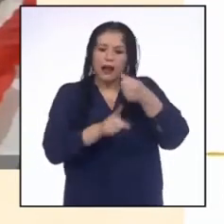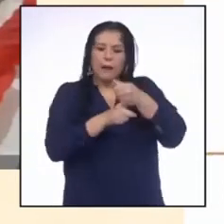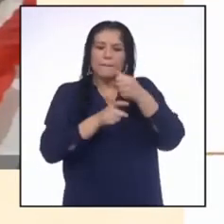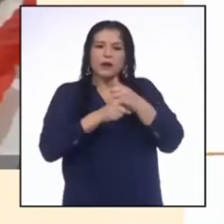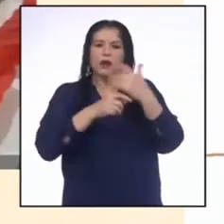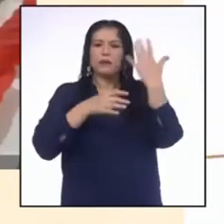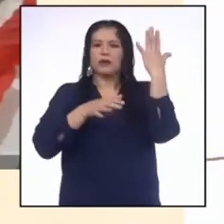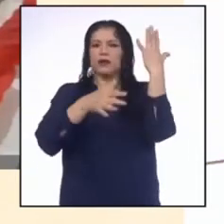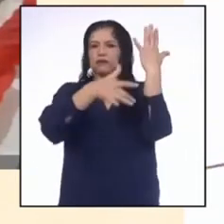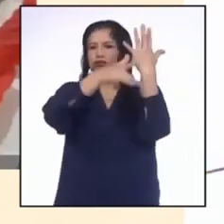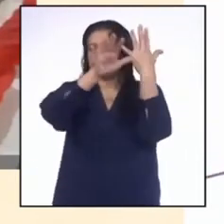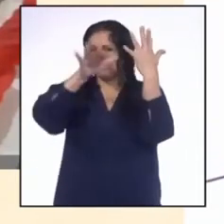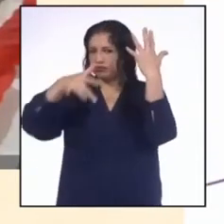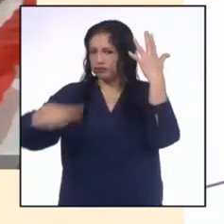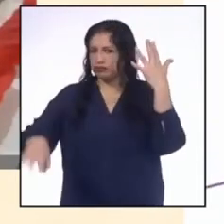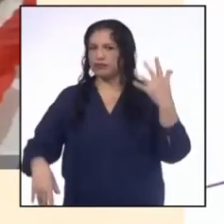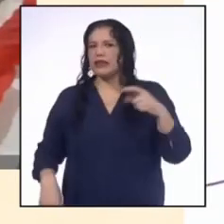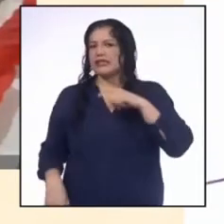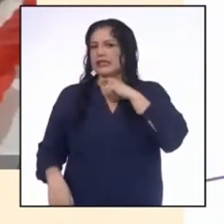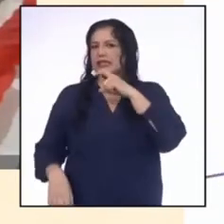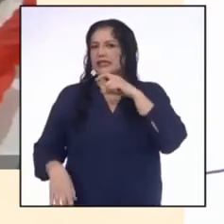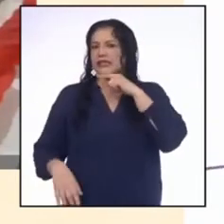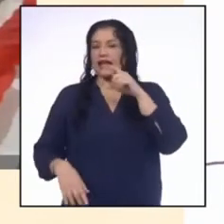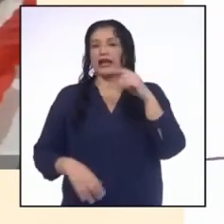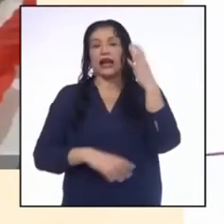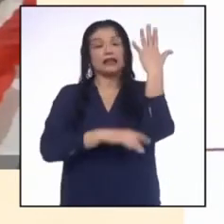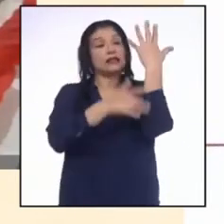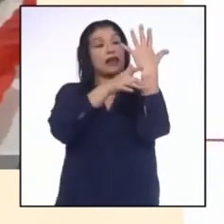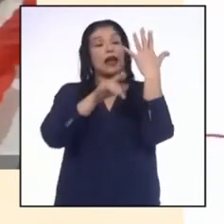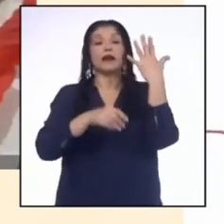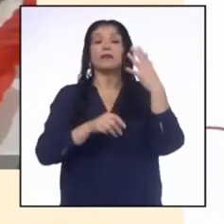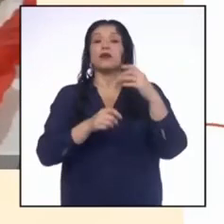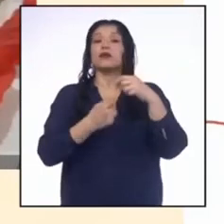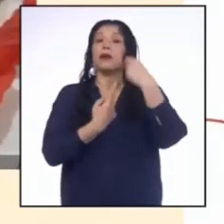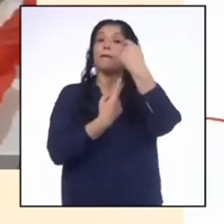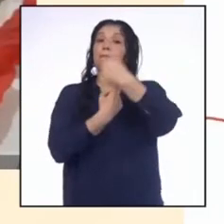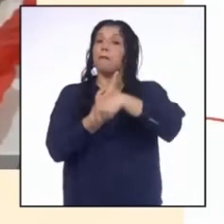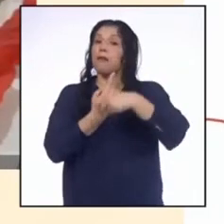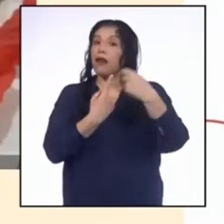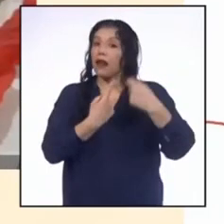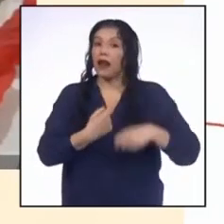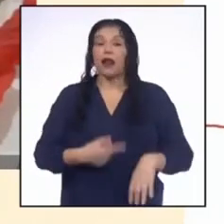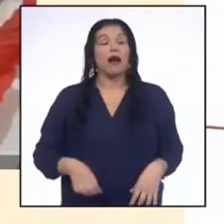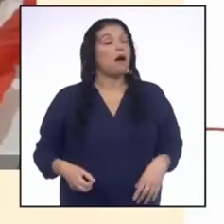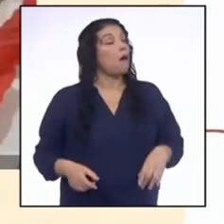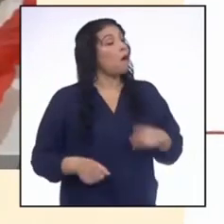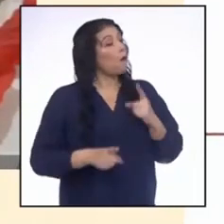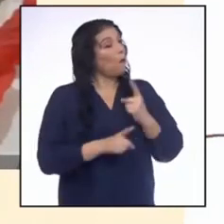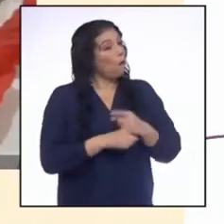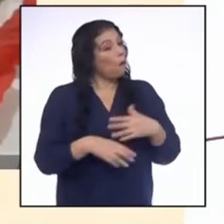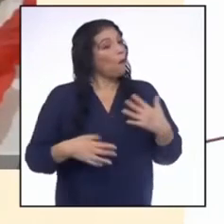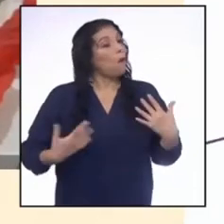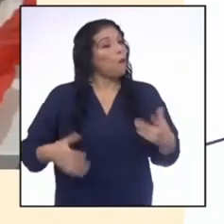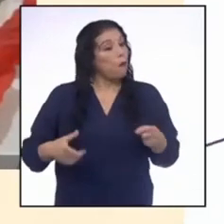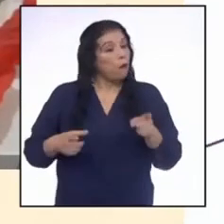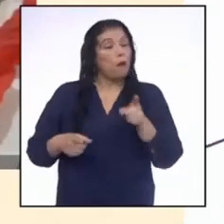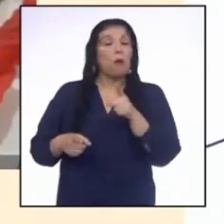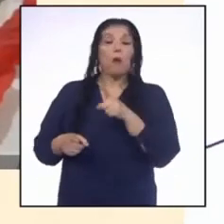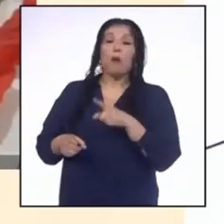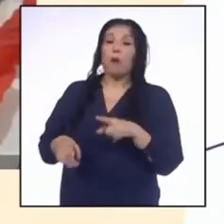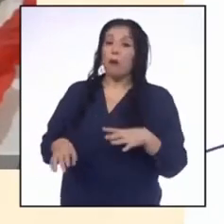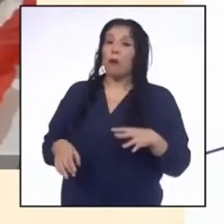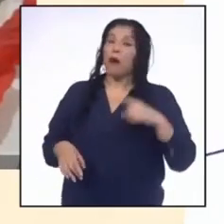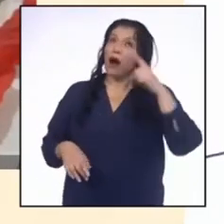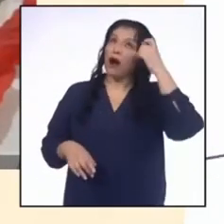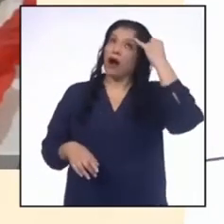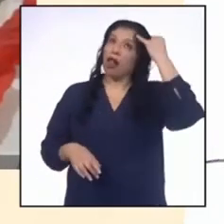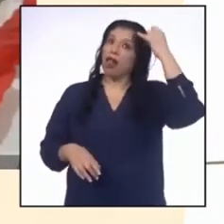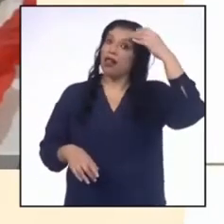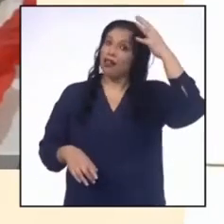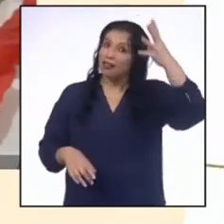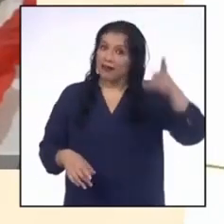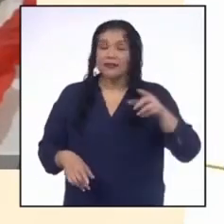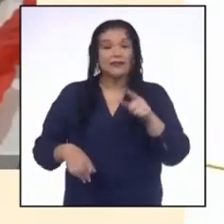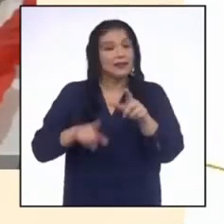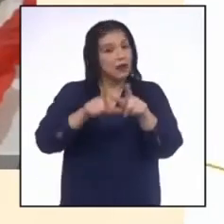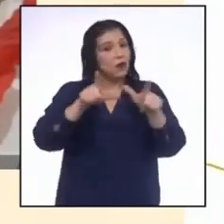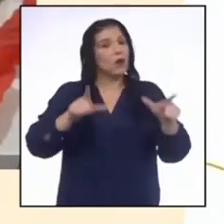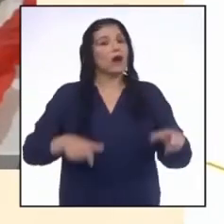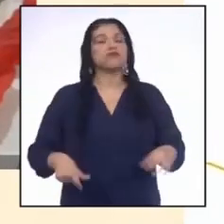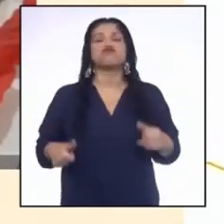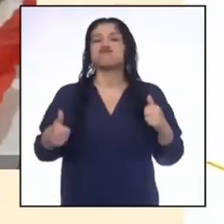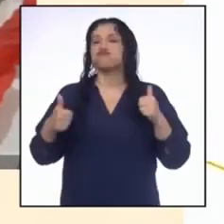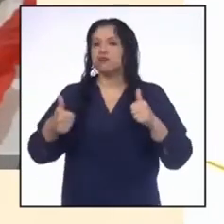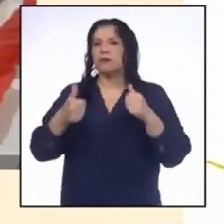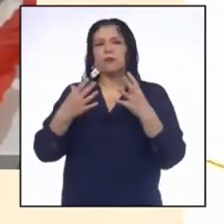secas del árbol de plátano. Guau, profesora, vaya creatividad la de las y los chicos de la libertad. Han